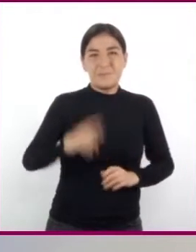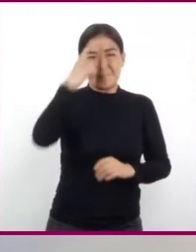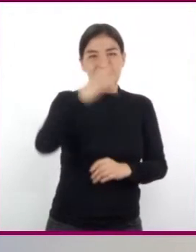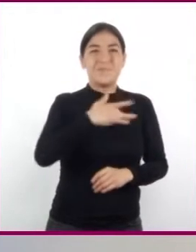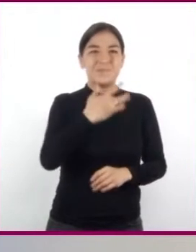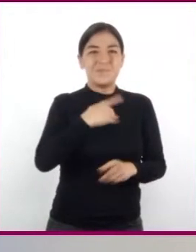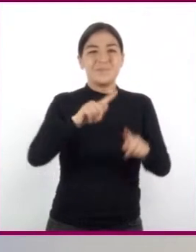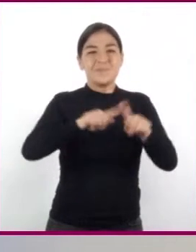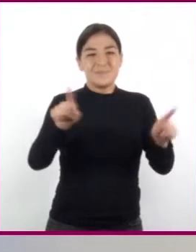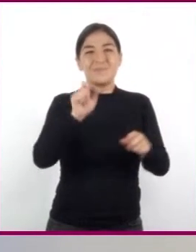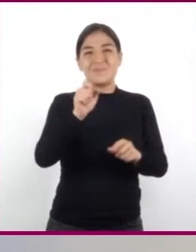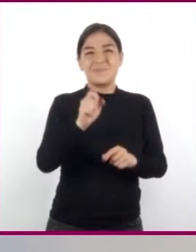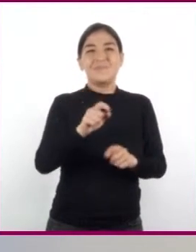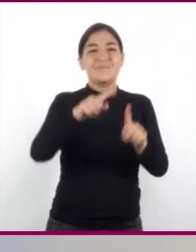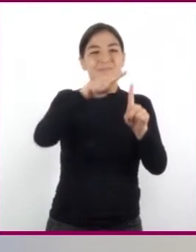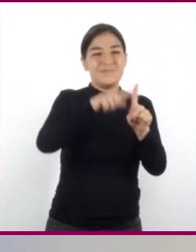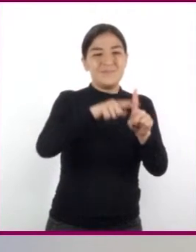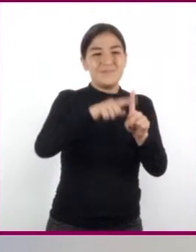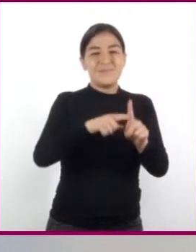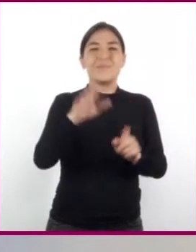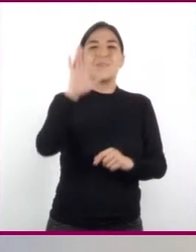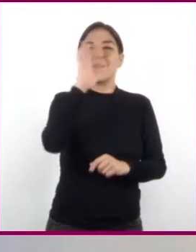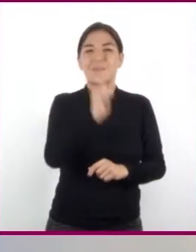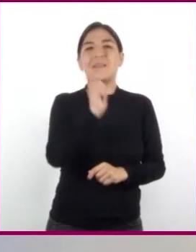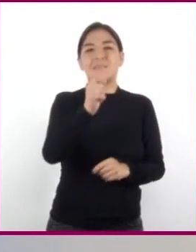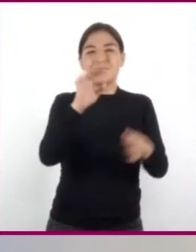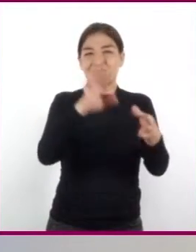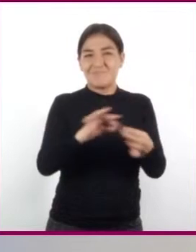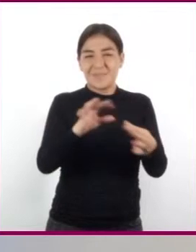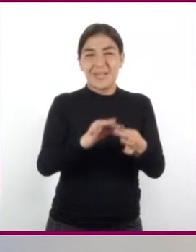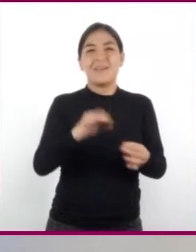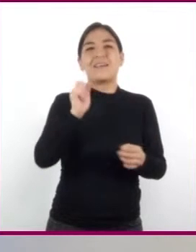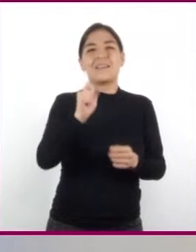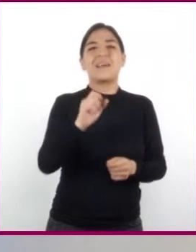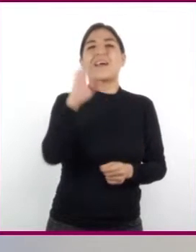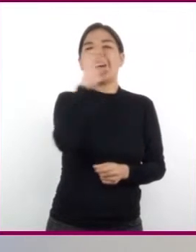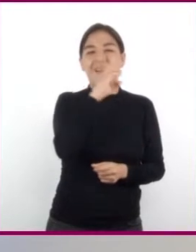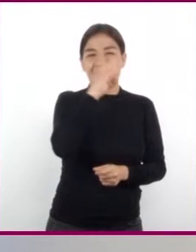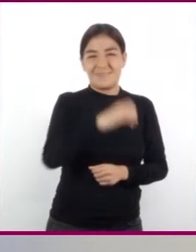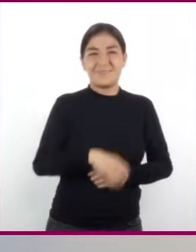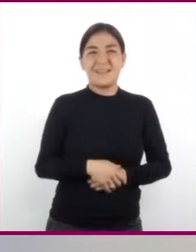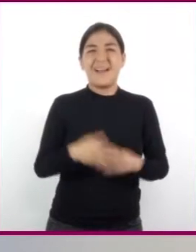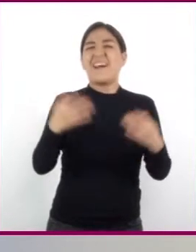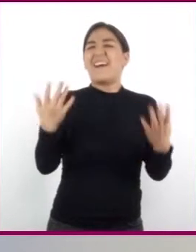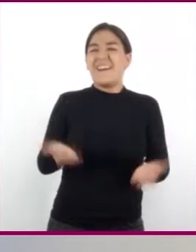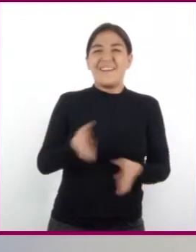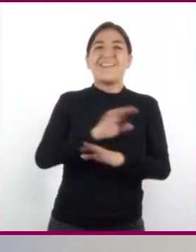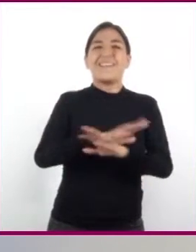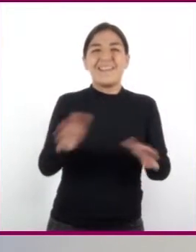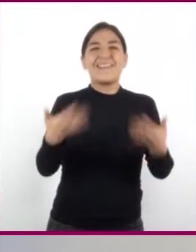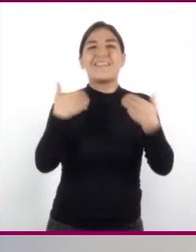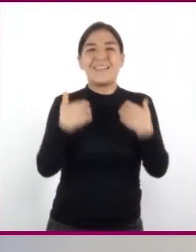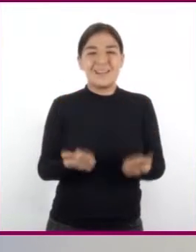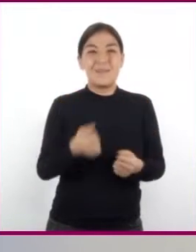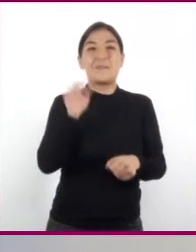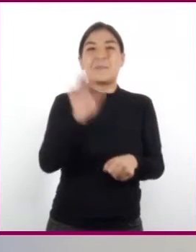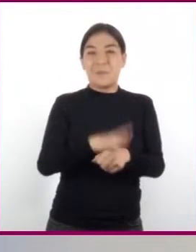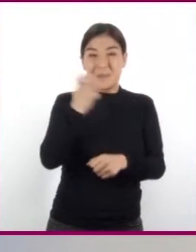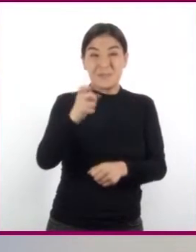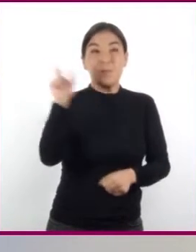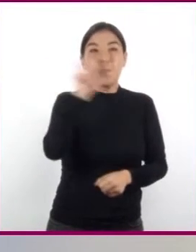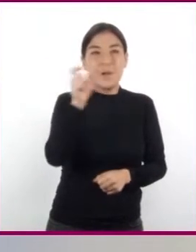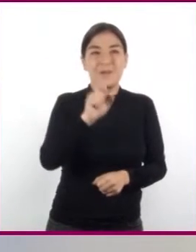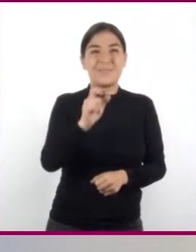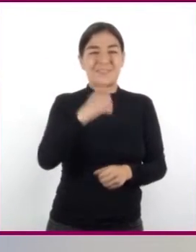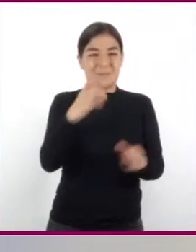temperaturas, no podemos hablar de calor. ¡Ah! Es por eso que cuando estamos en un cuarto